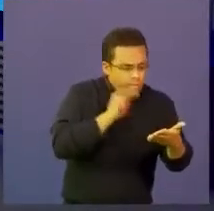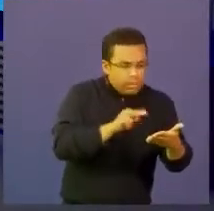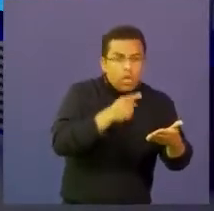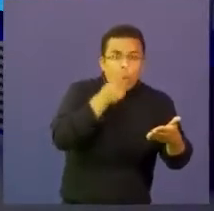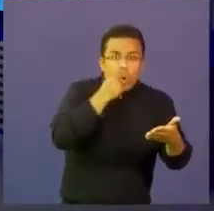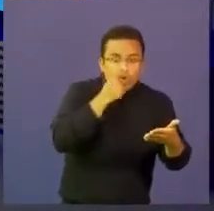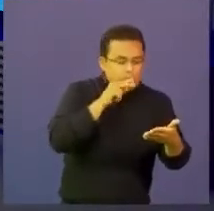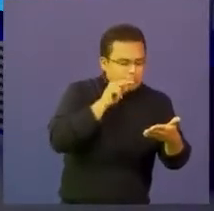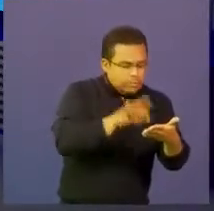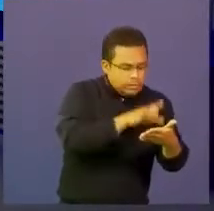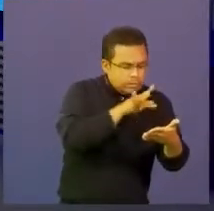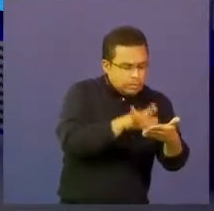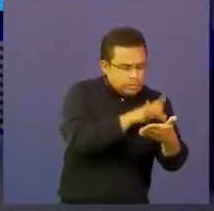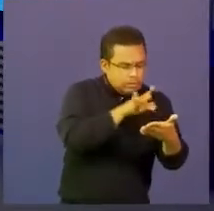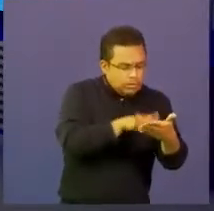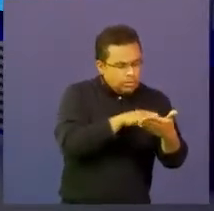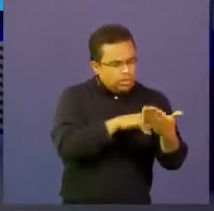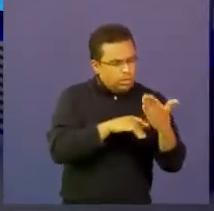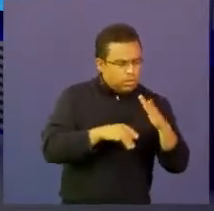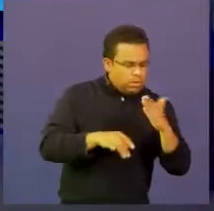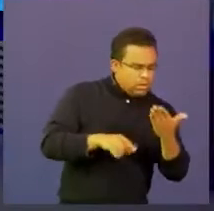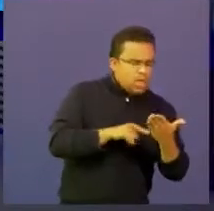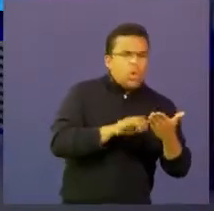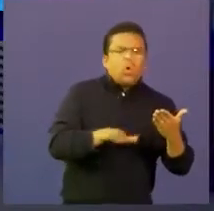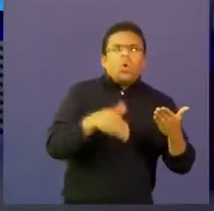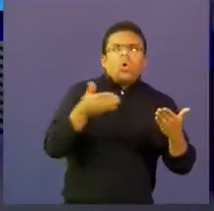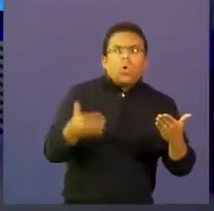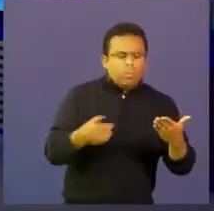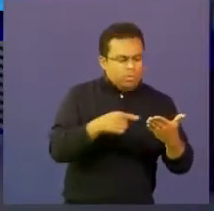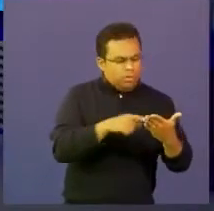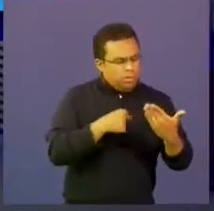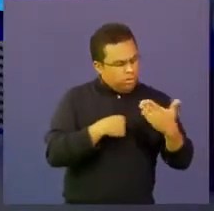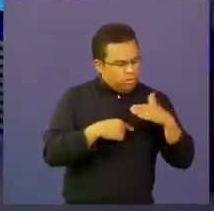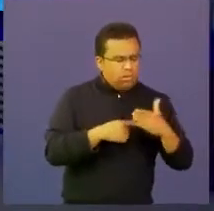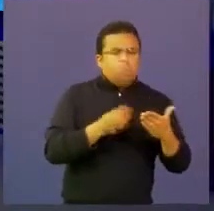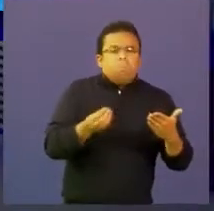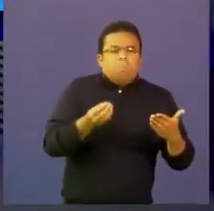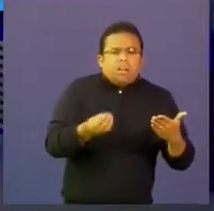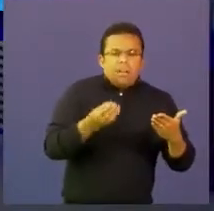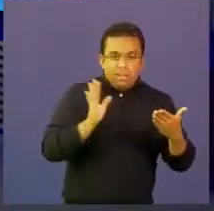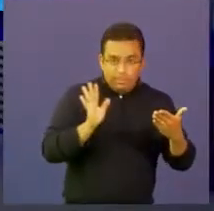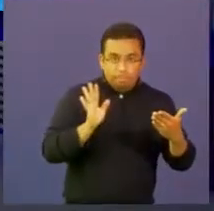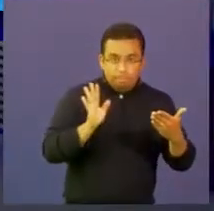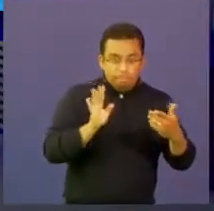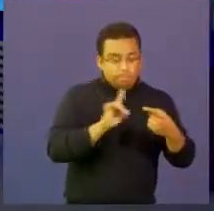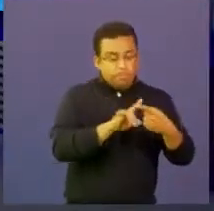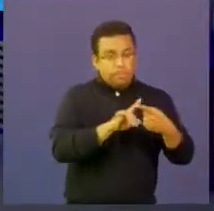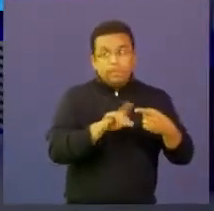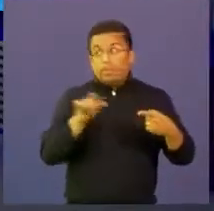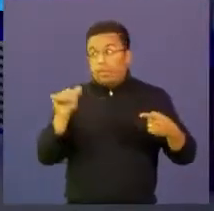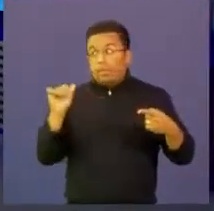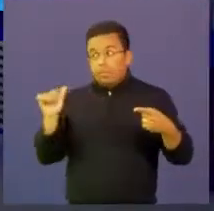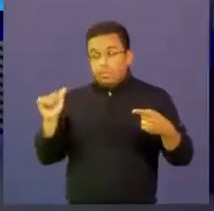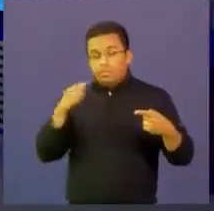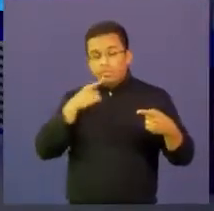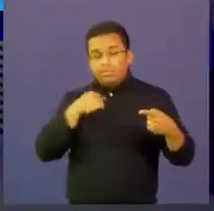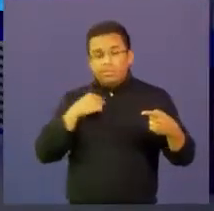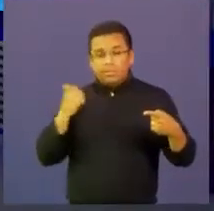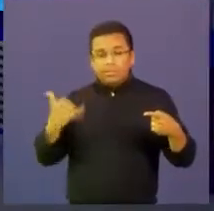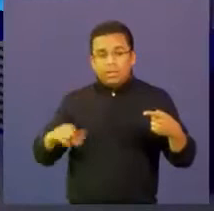en qué consiste cómo está qué competencia se desarrolla por otra parte y tú lo has dicho